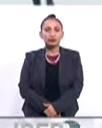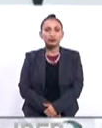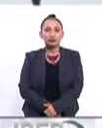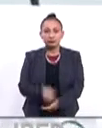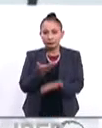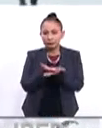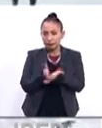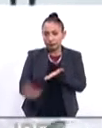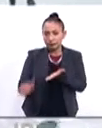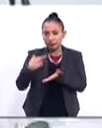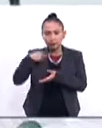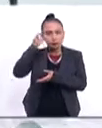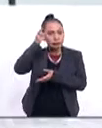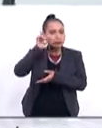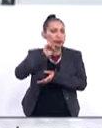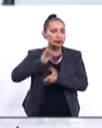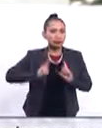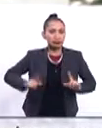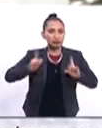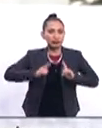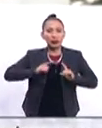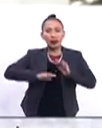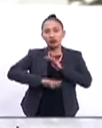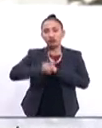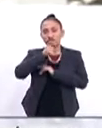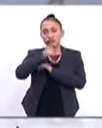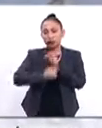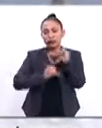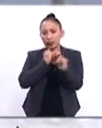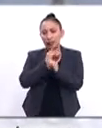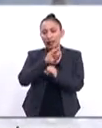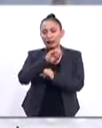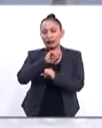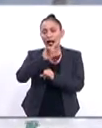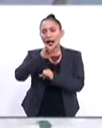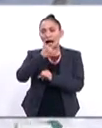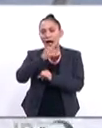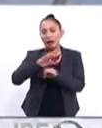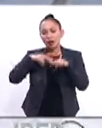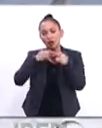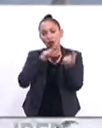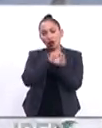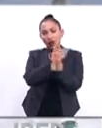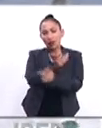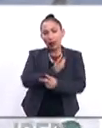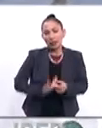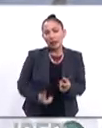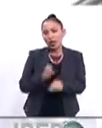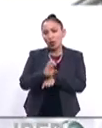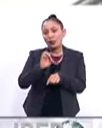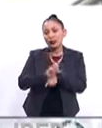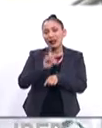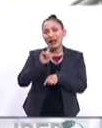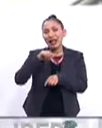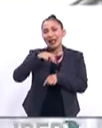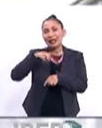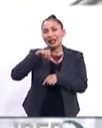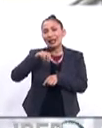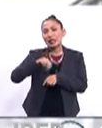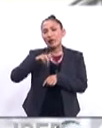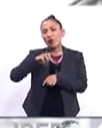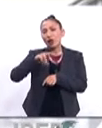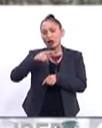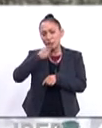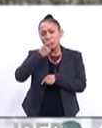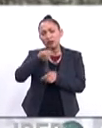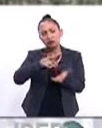por otra parte la directora gerente del Fondo Monetario Internacional Cristina Agar se reunió con el presidente de Ecuador Lenín Moreno para